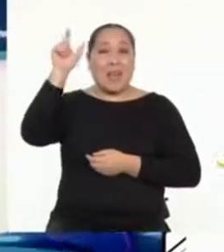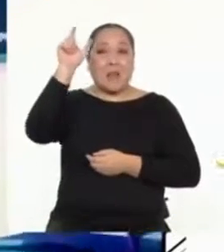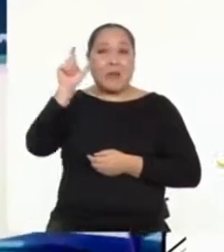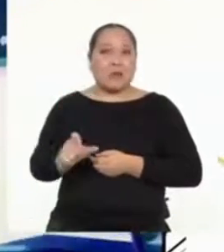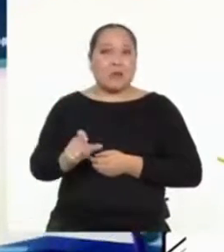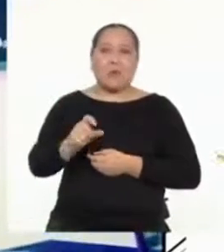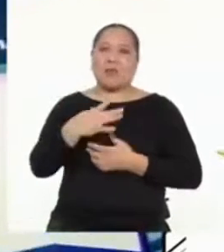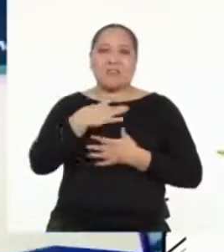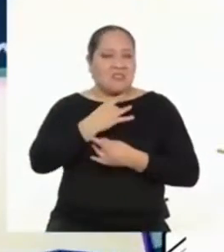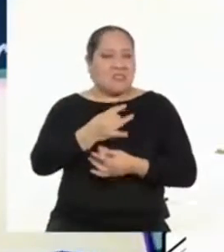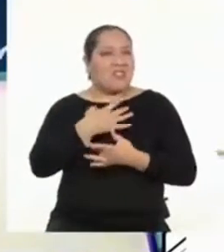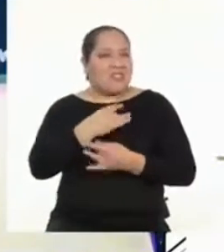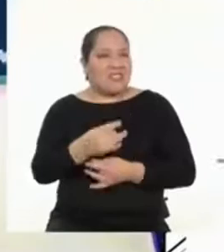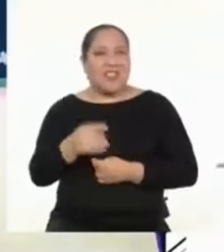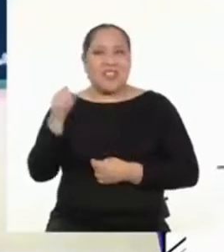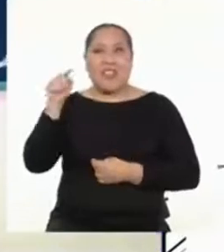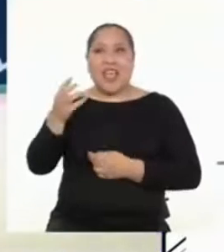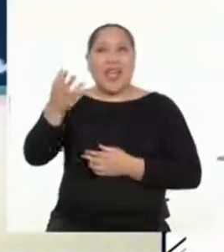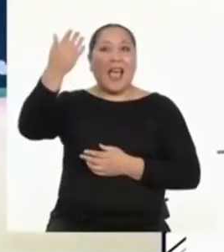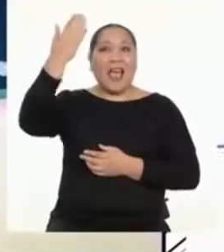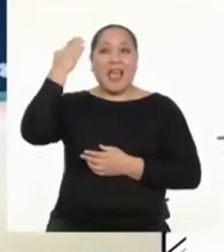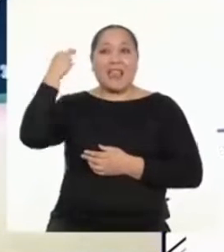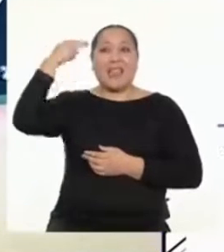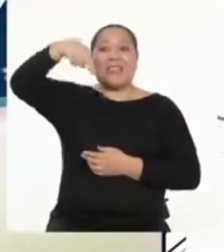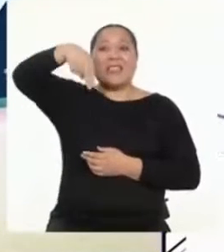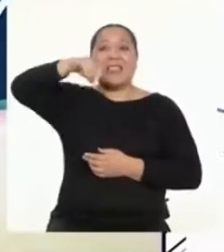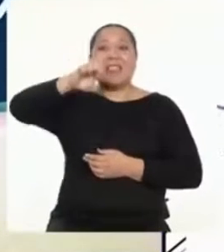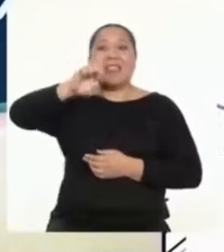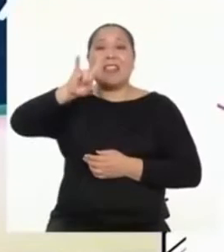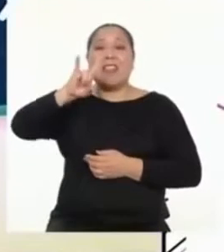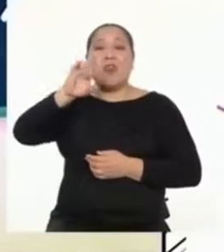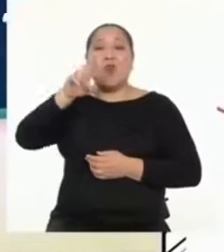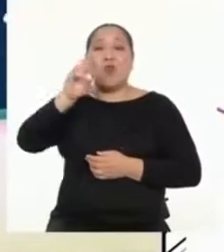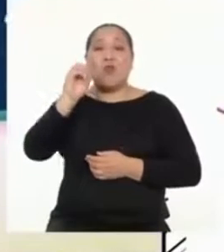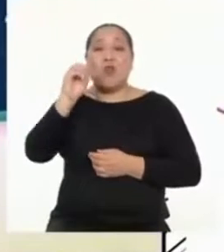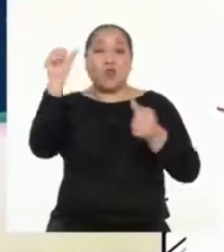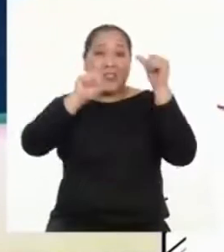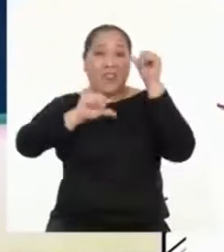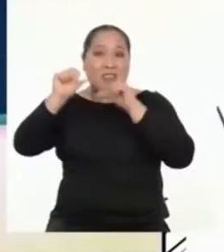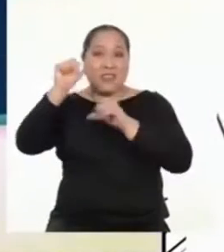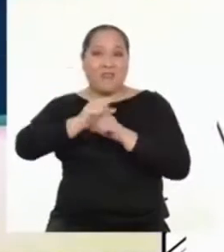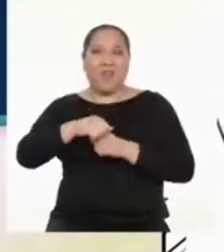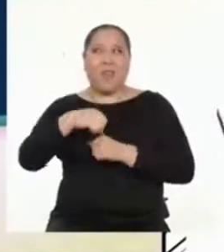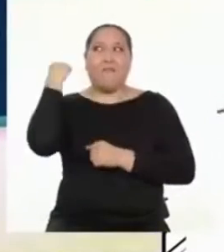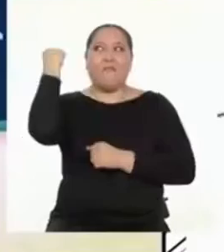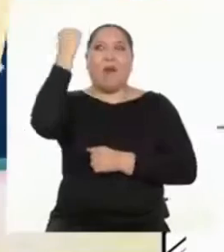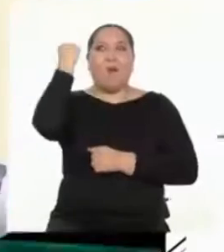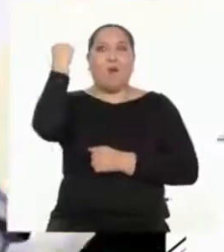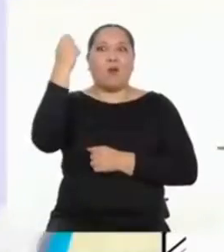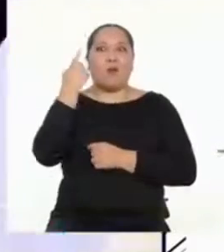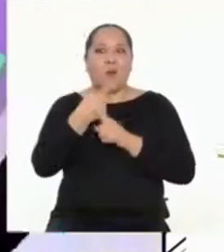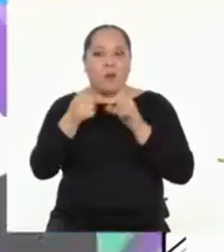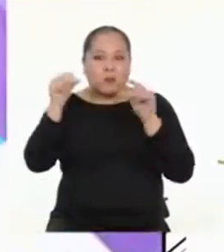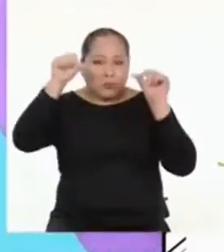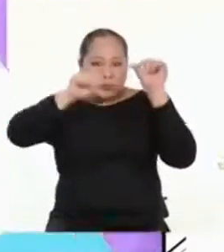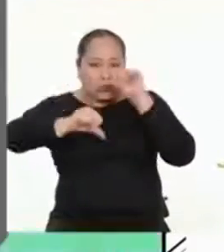persona muy interesante. No hace mucho era una neurocientífica de fama mundial. Pero sus descubrimientos la